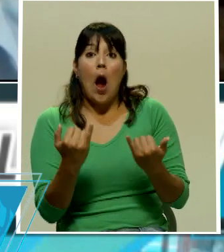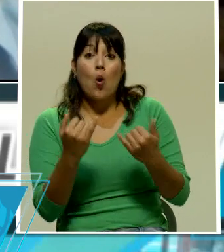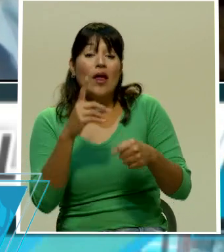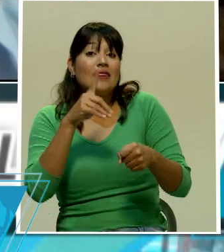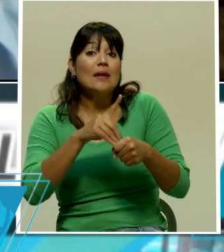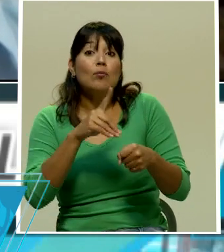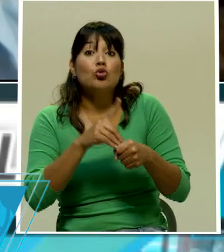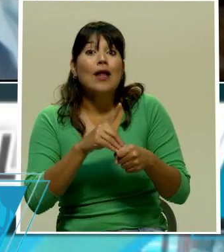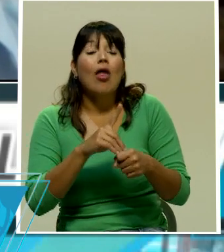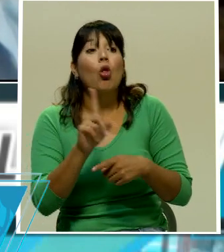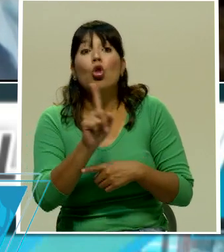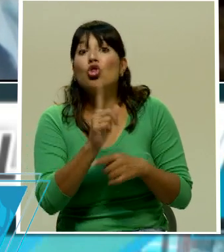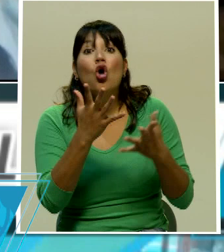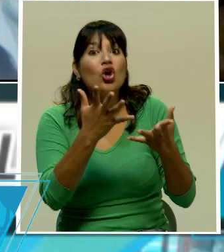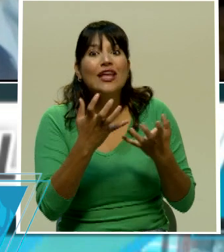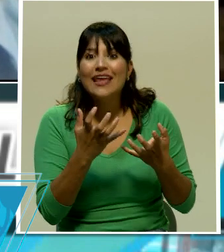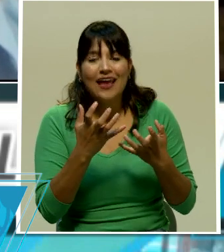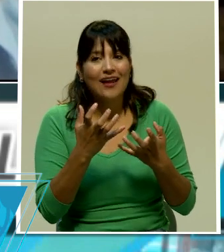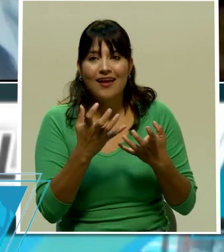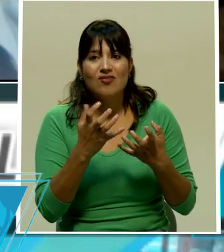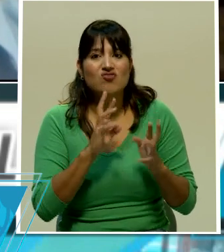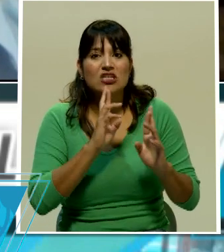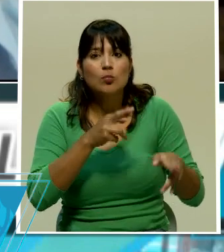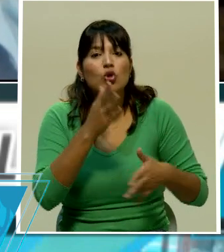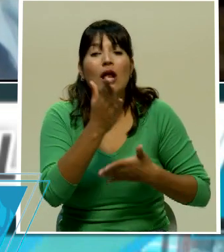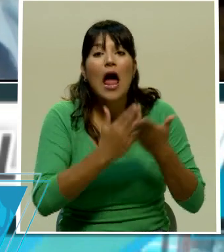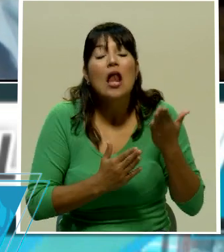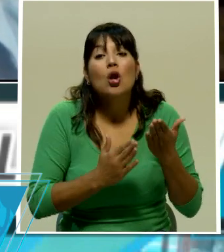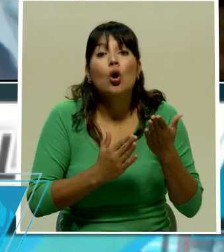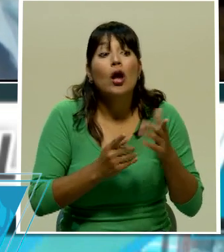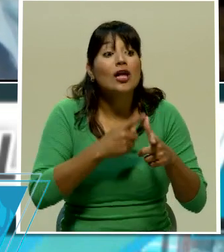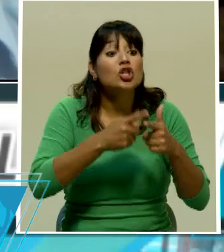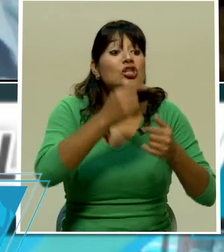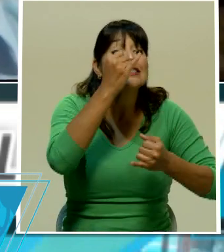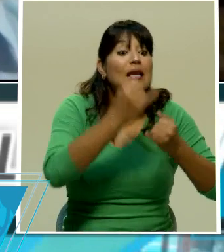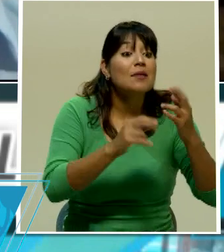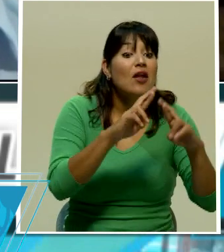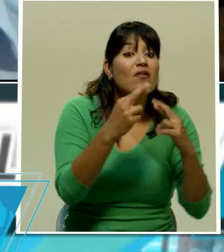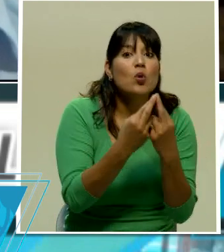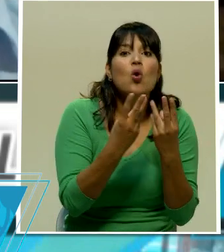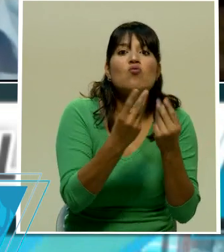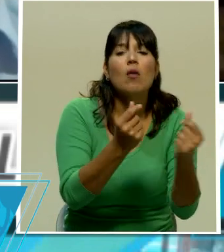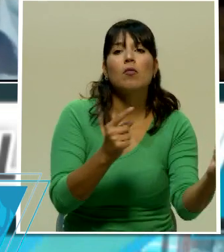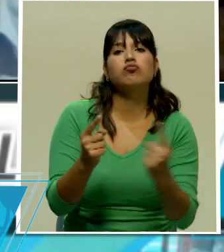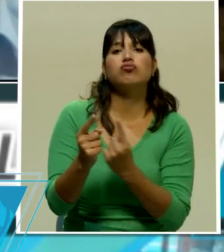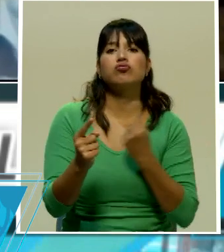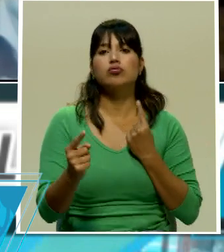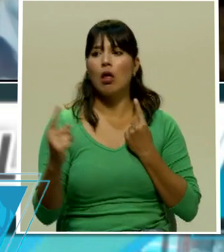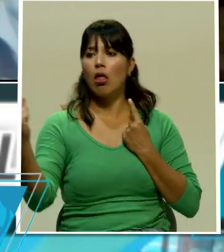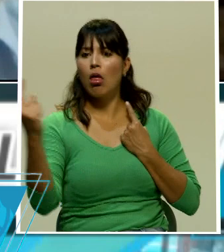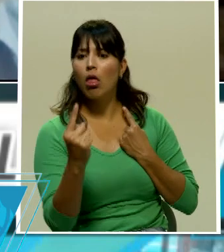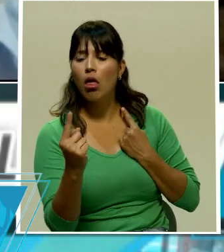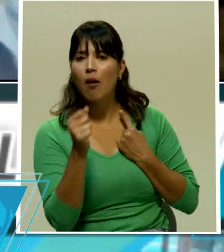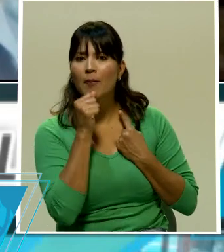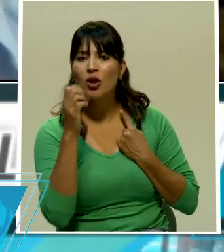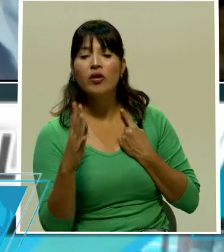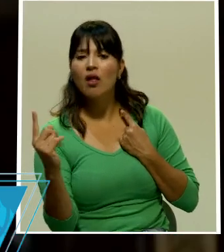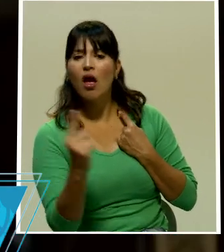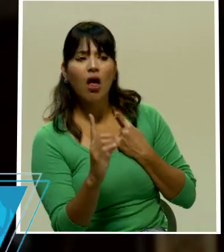no responde ¿cómo van a solucionar este problema don Antonio? que es fundamental es de fondo